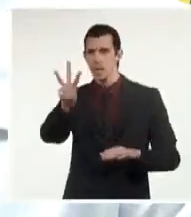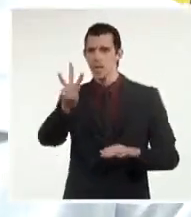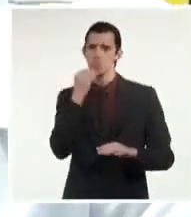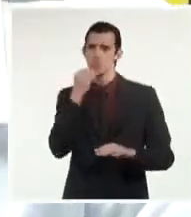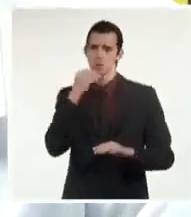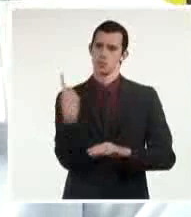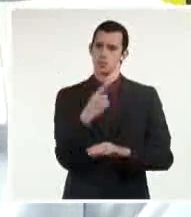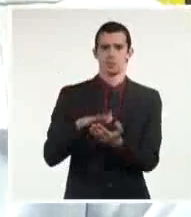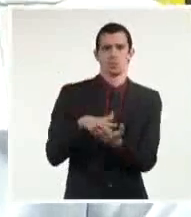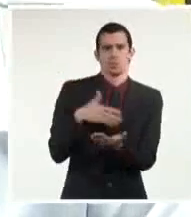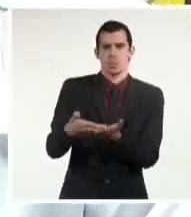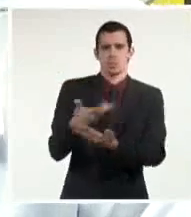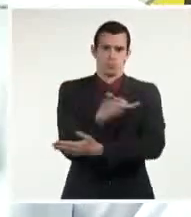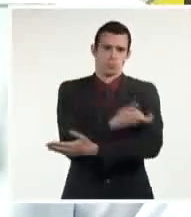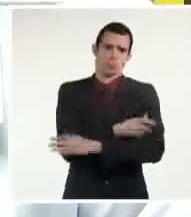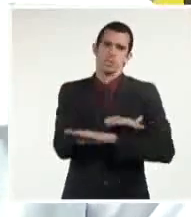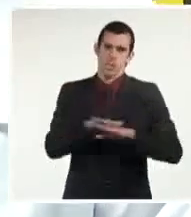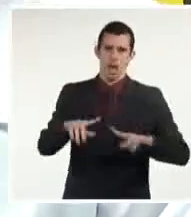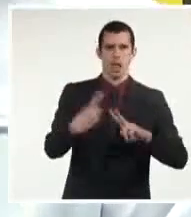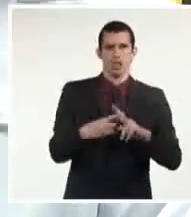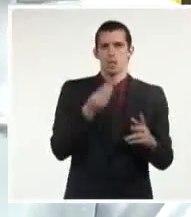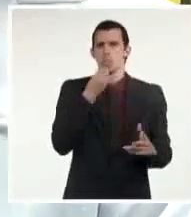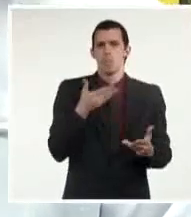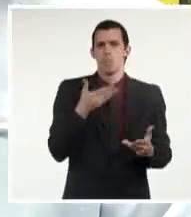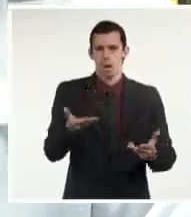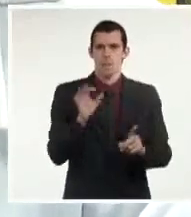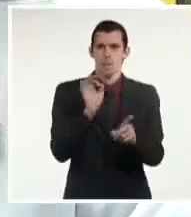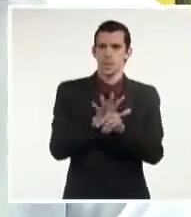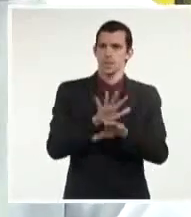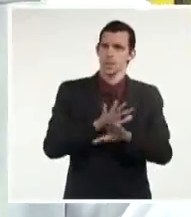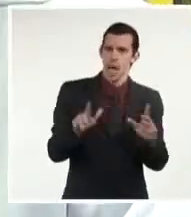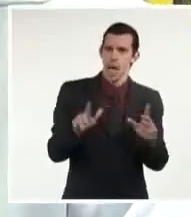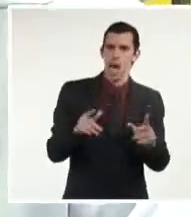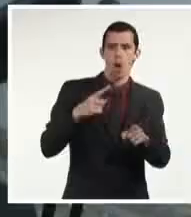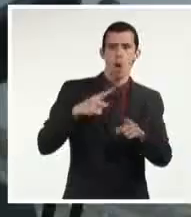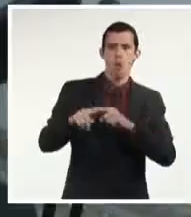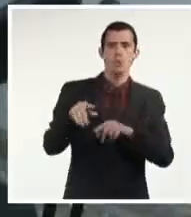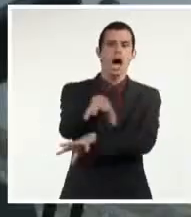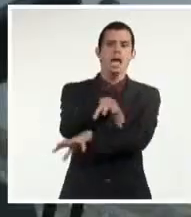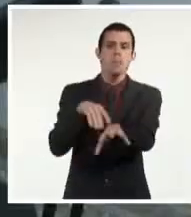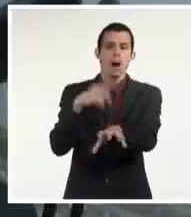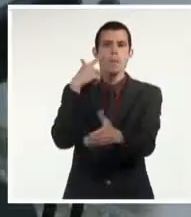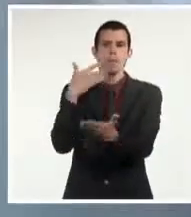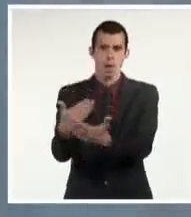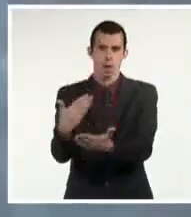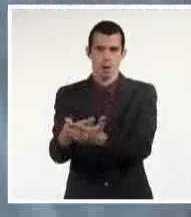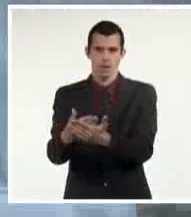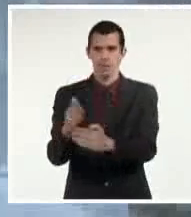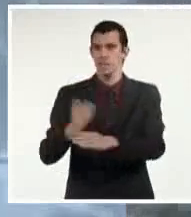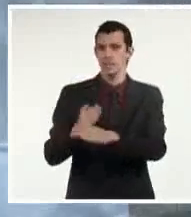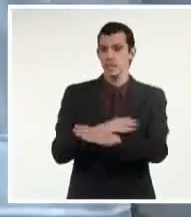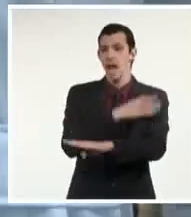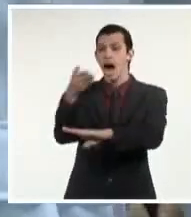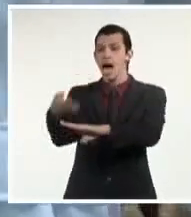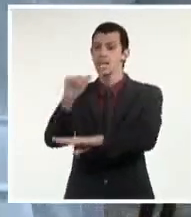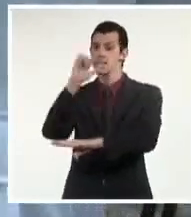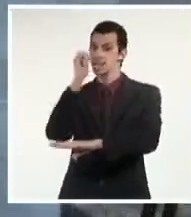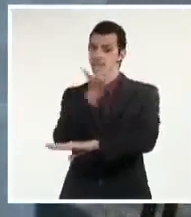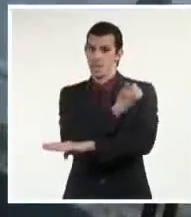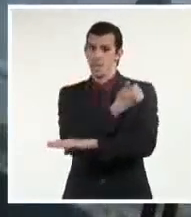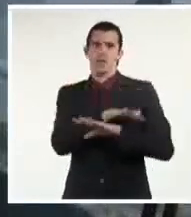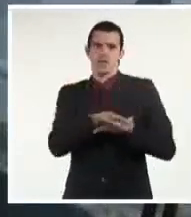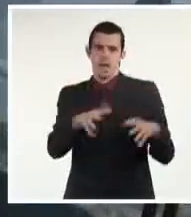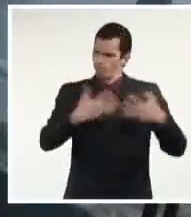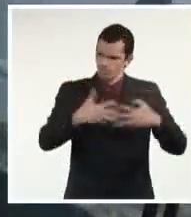formulado listo para poder comenzar la evaluación en modelos animales. En el empeño de este laboratorio, los